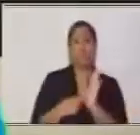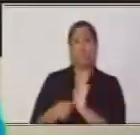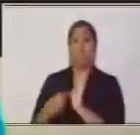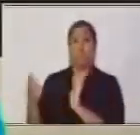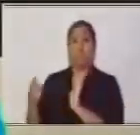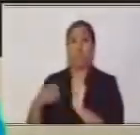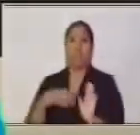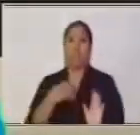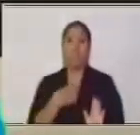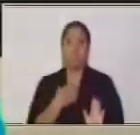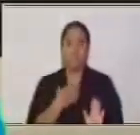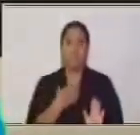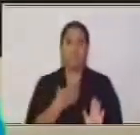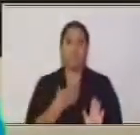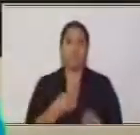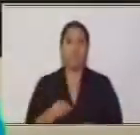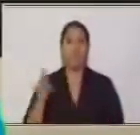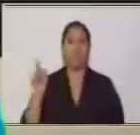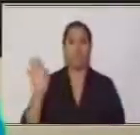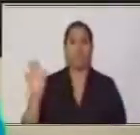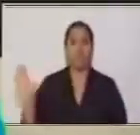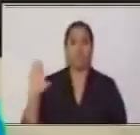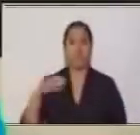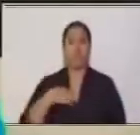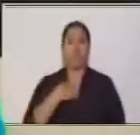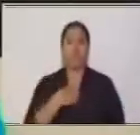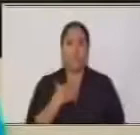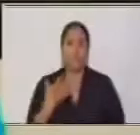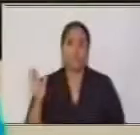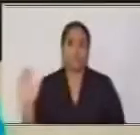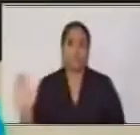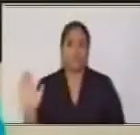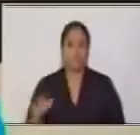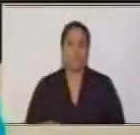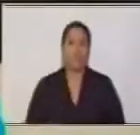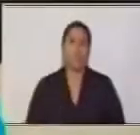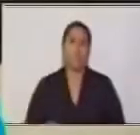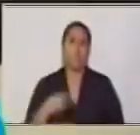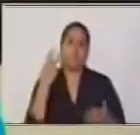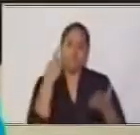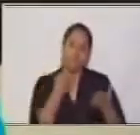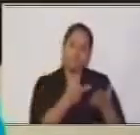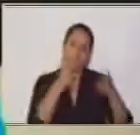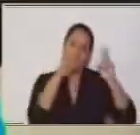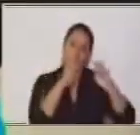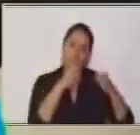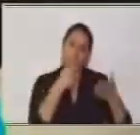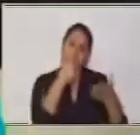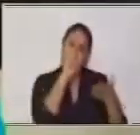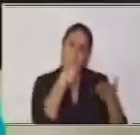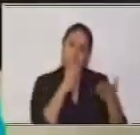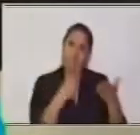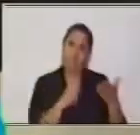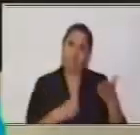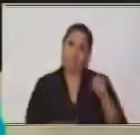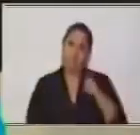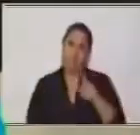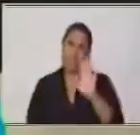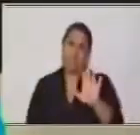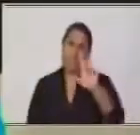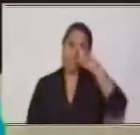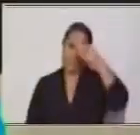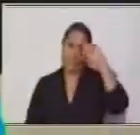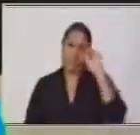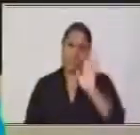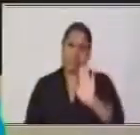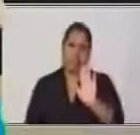maestra para que tu maestra o tu maestro, pues pueda ver y evaluar el trabajo que hiciste en